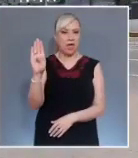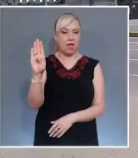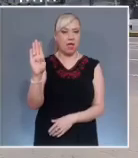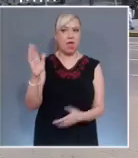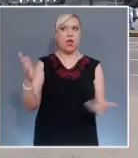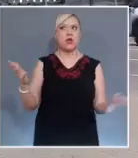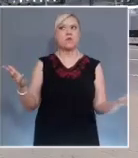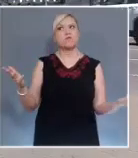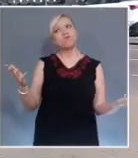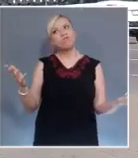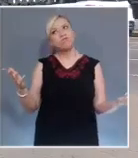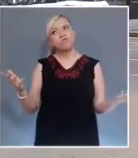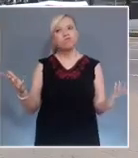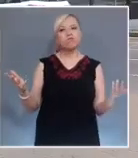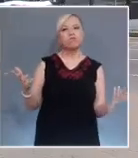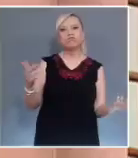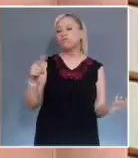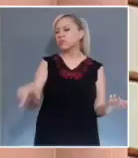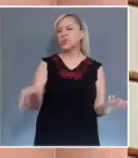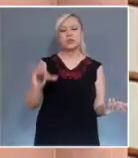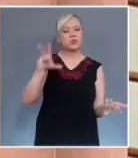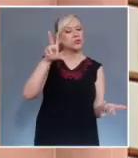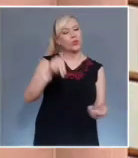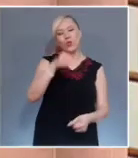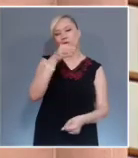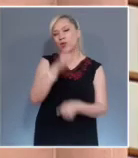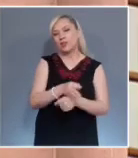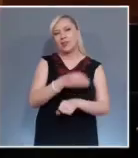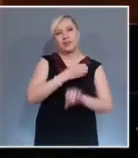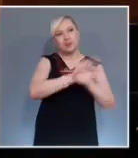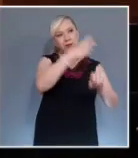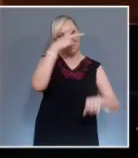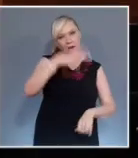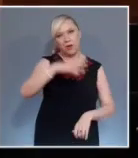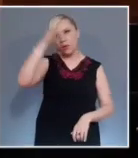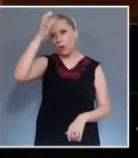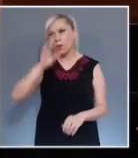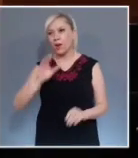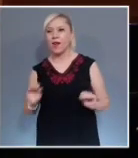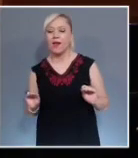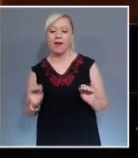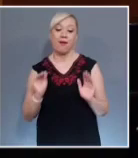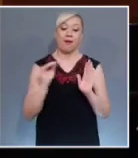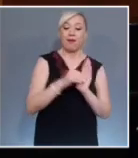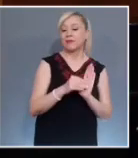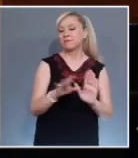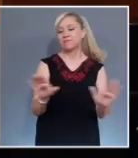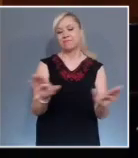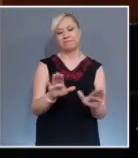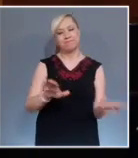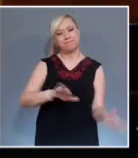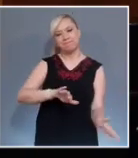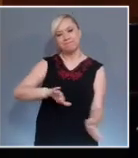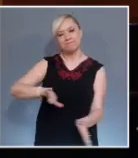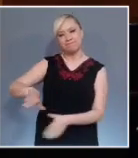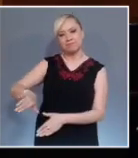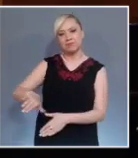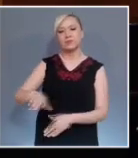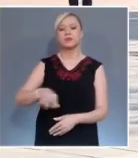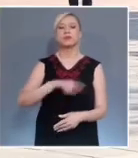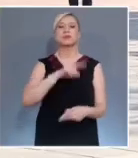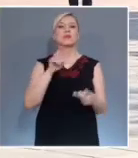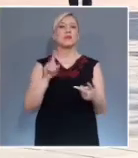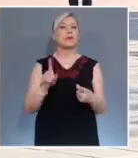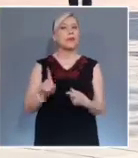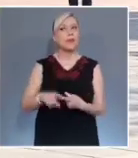rijan en los procesos electorales en el Estado de México y en Coahuila. De la primera sala, un amparo directo en revisión por el que determinaría